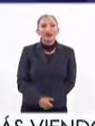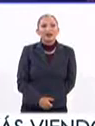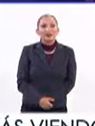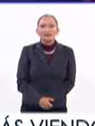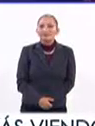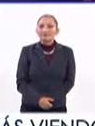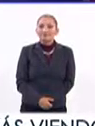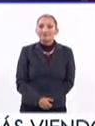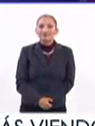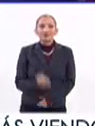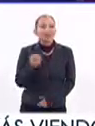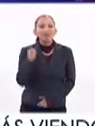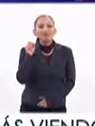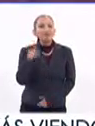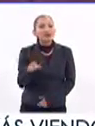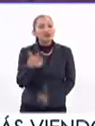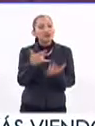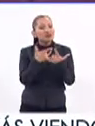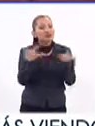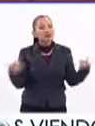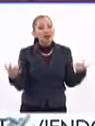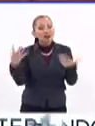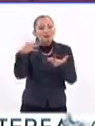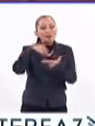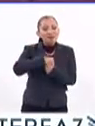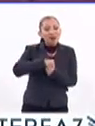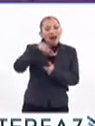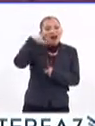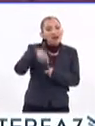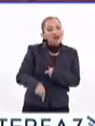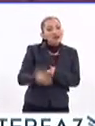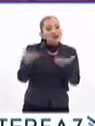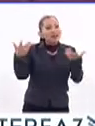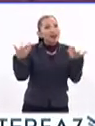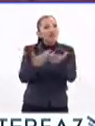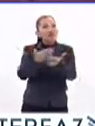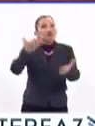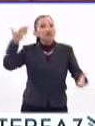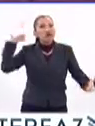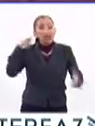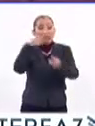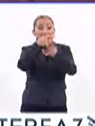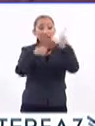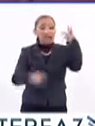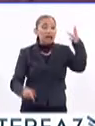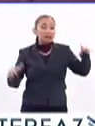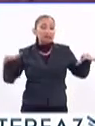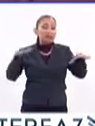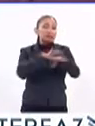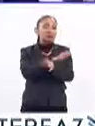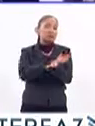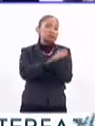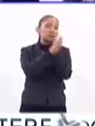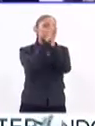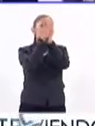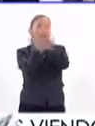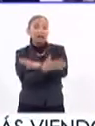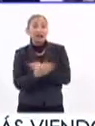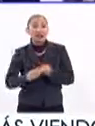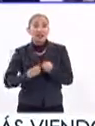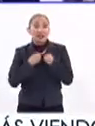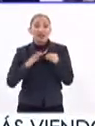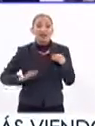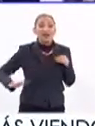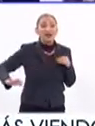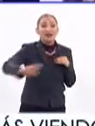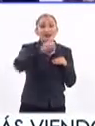parte de nuestra historia. Aquí se han llevado a cabo las tres grandes transformaciones de la vida